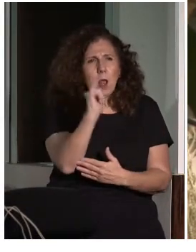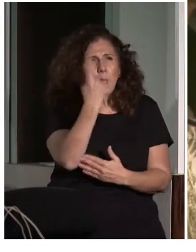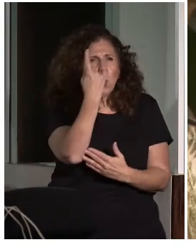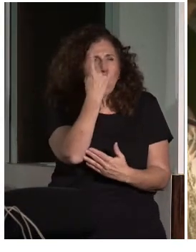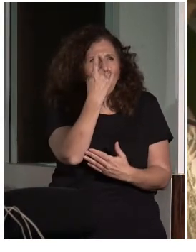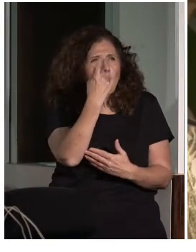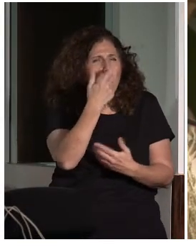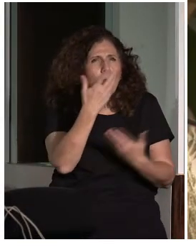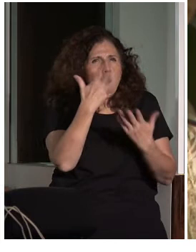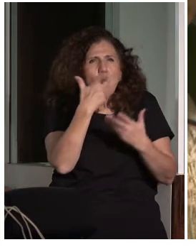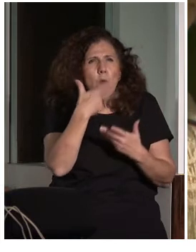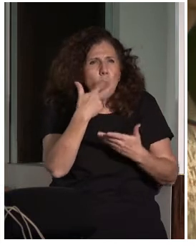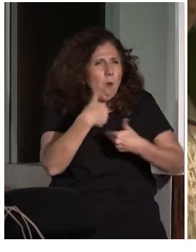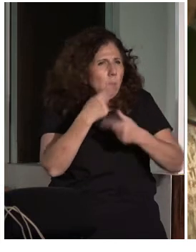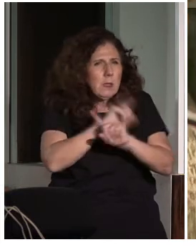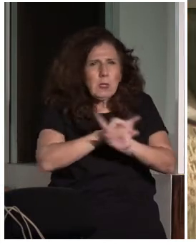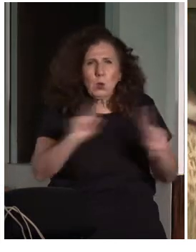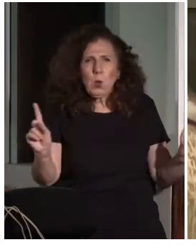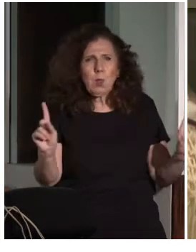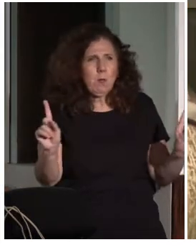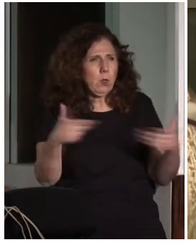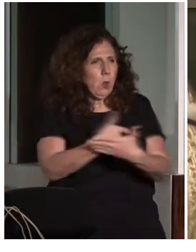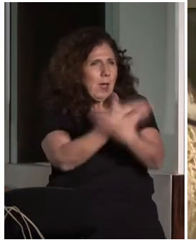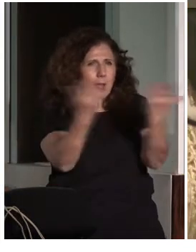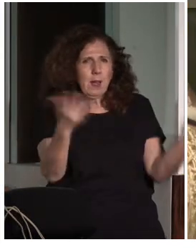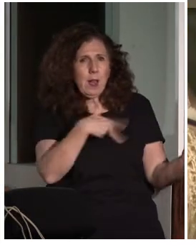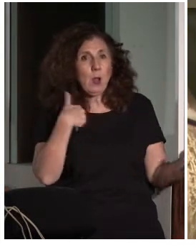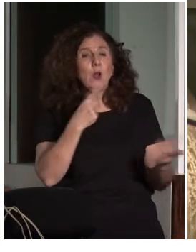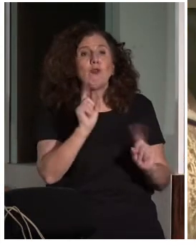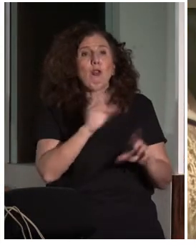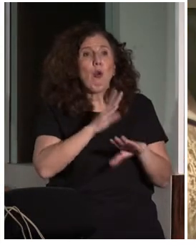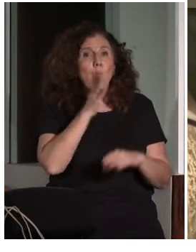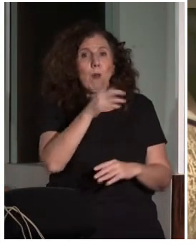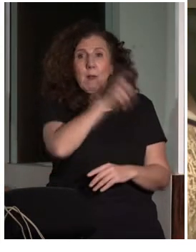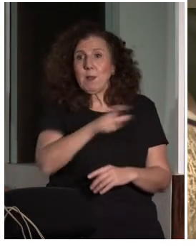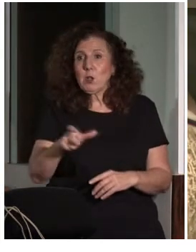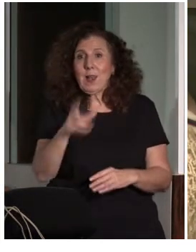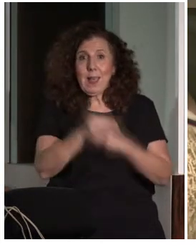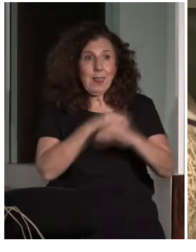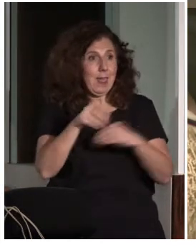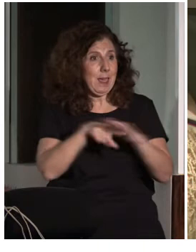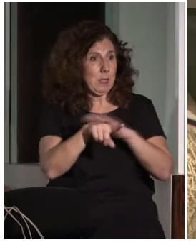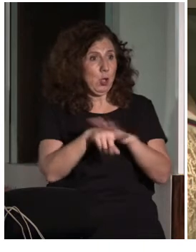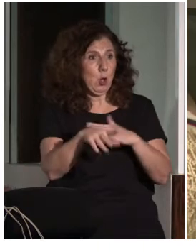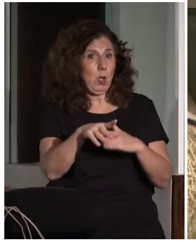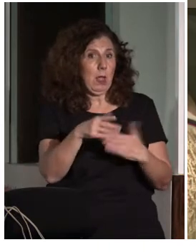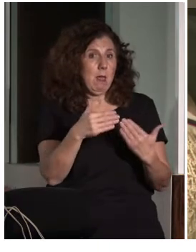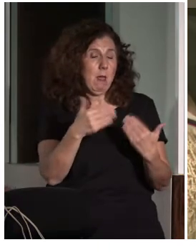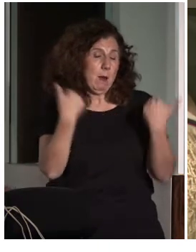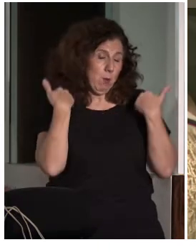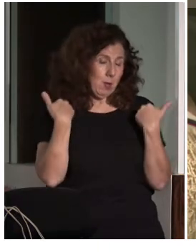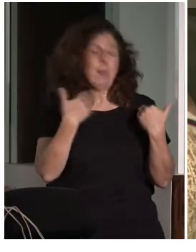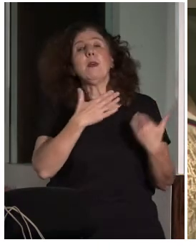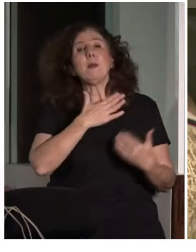general, no solo por parte de las personas que gestionáis el patrimonio, sino, yo diría, incluso de los